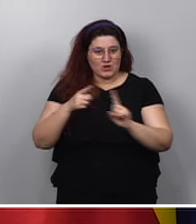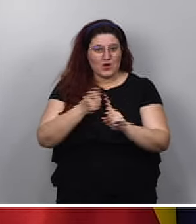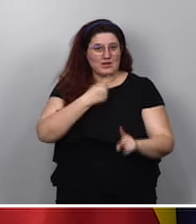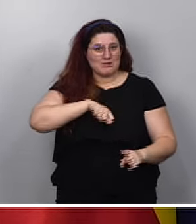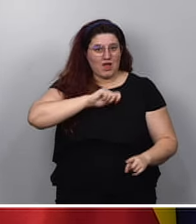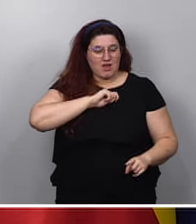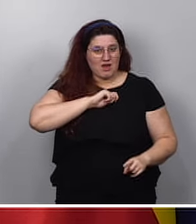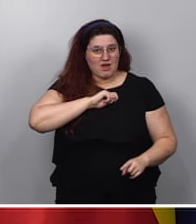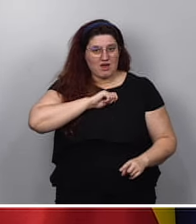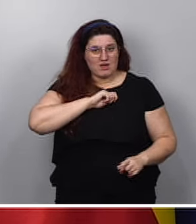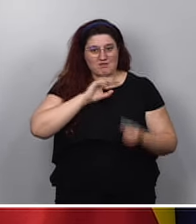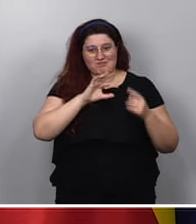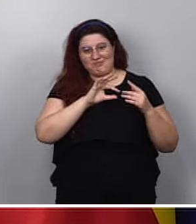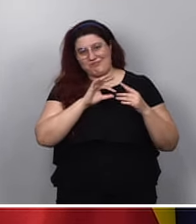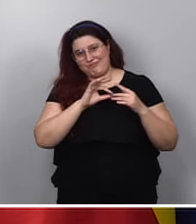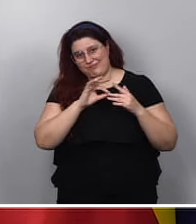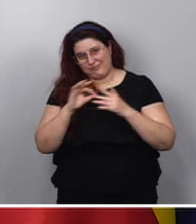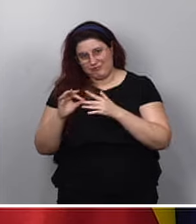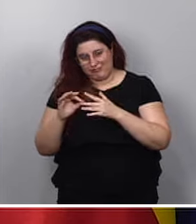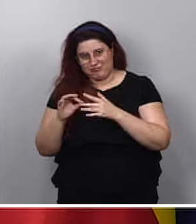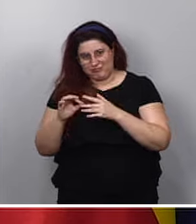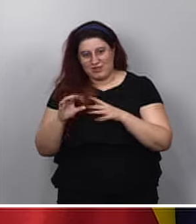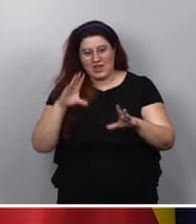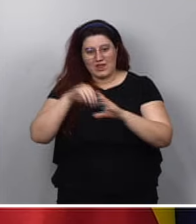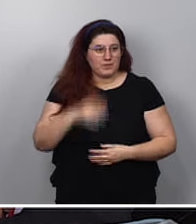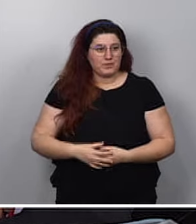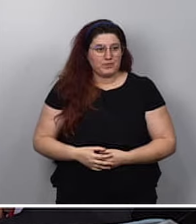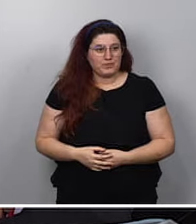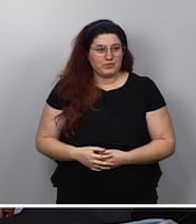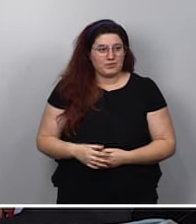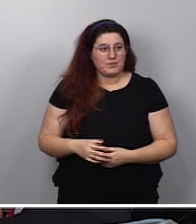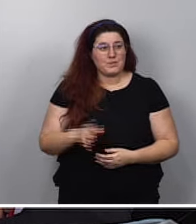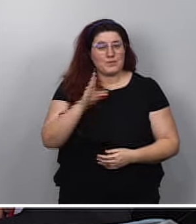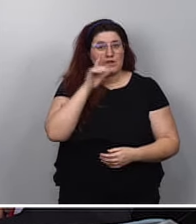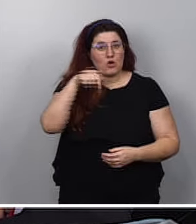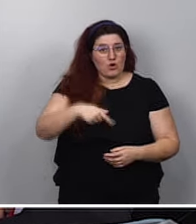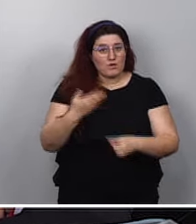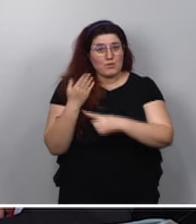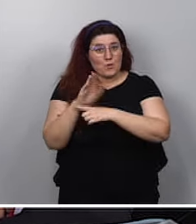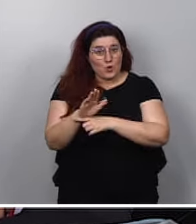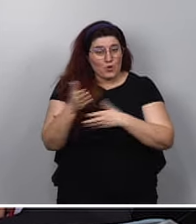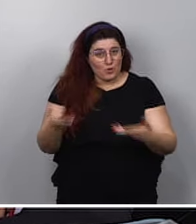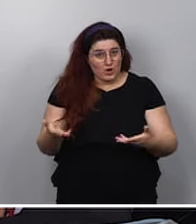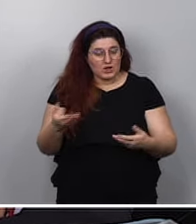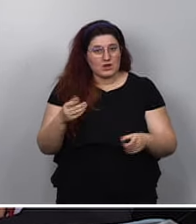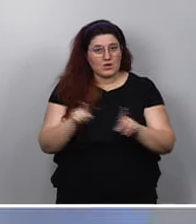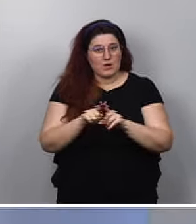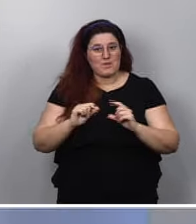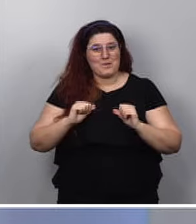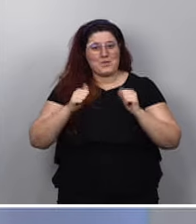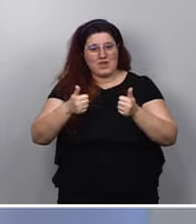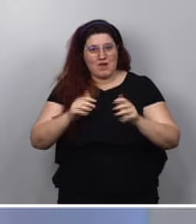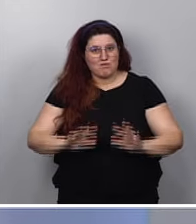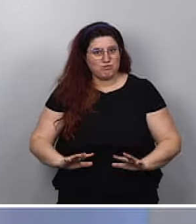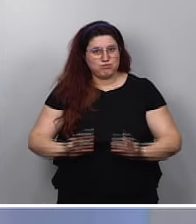España en el podio de las potencias cinematográficas europeas y globales. Lo que hoy presentamos es el inicio de una revolución